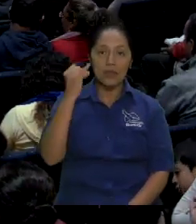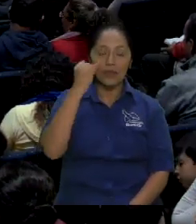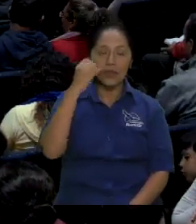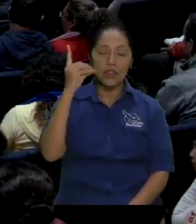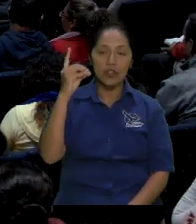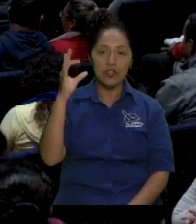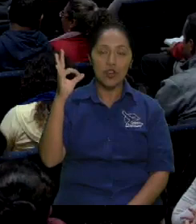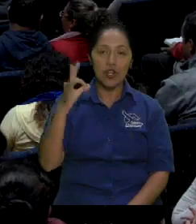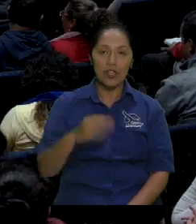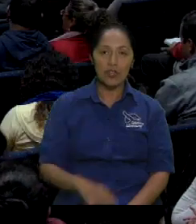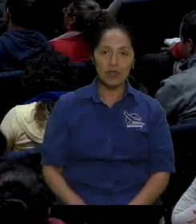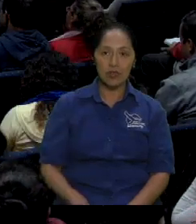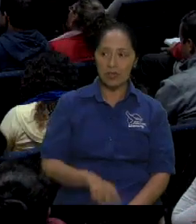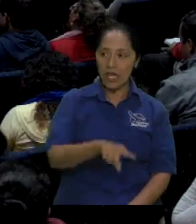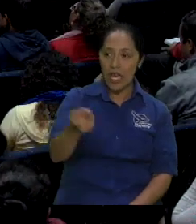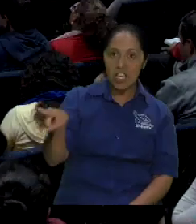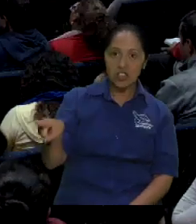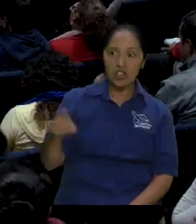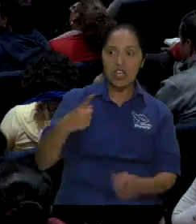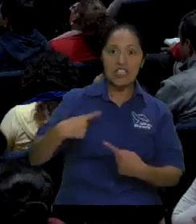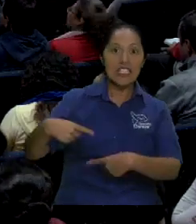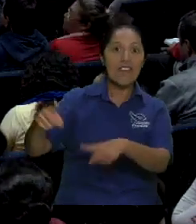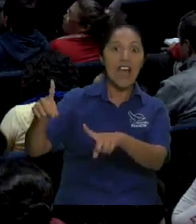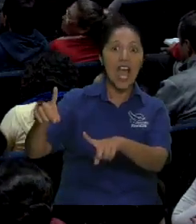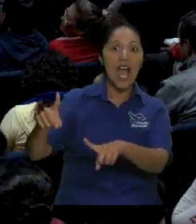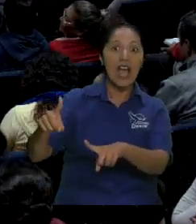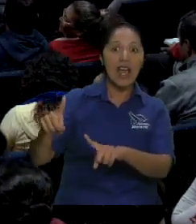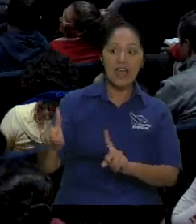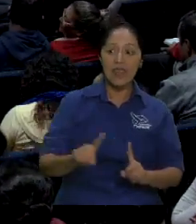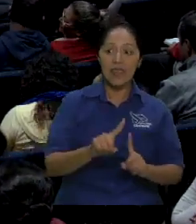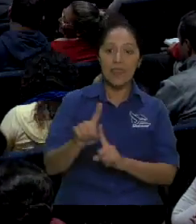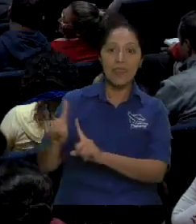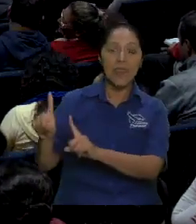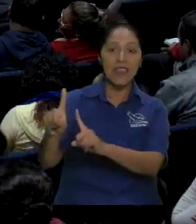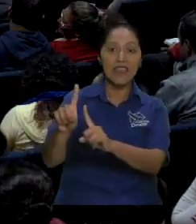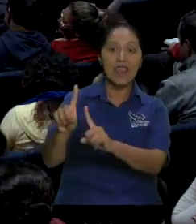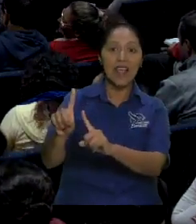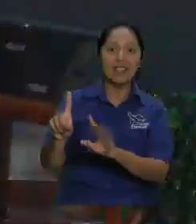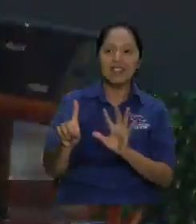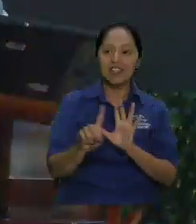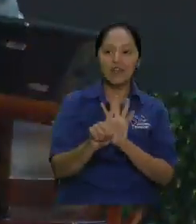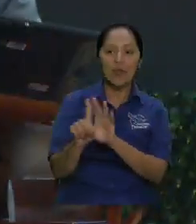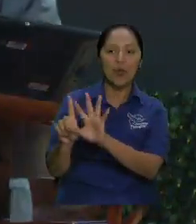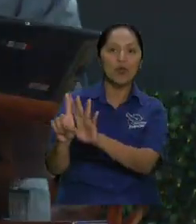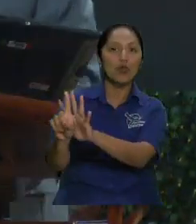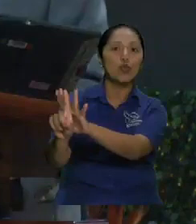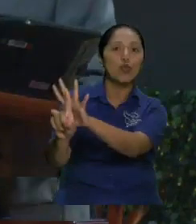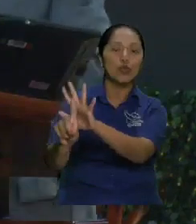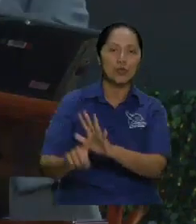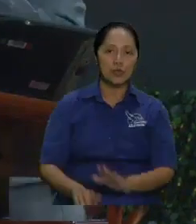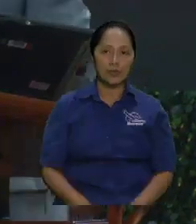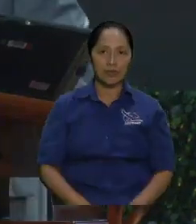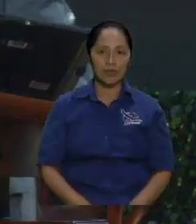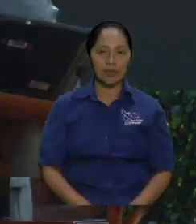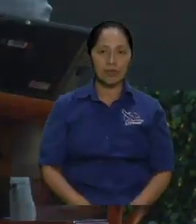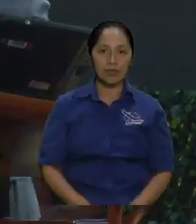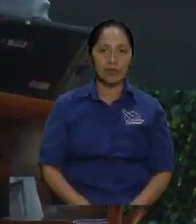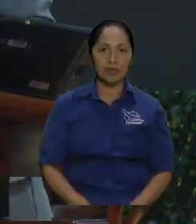va a haber un shock de tal cosa ahí van porque no tienen alimento sólido bueno